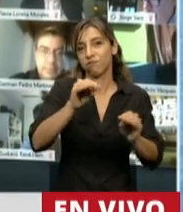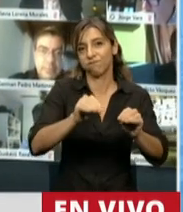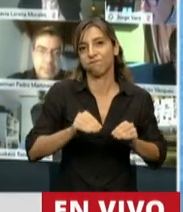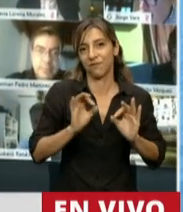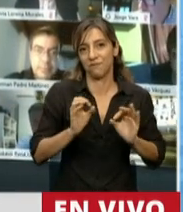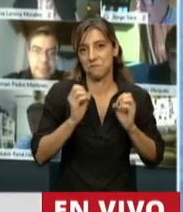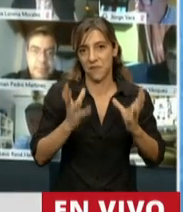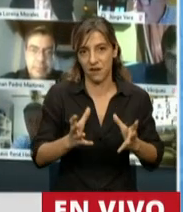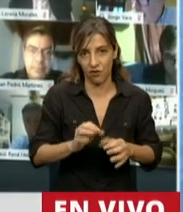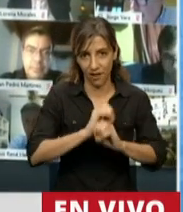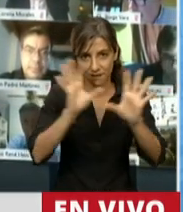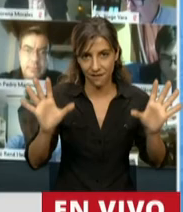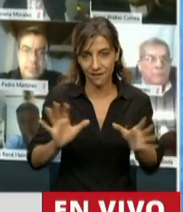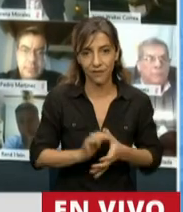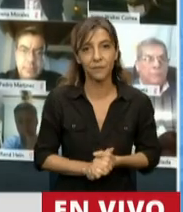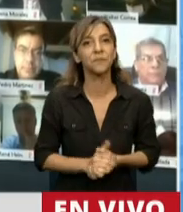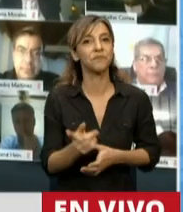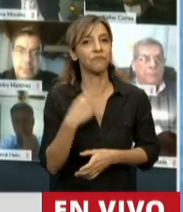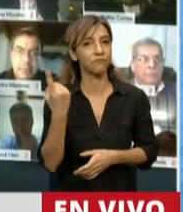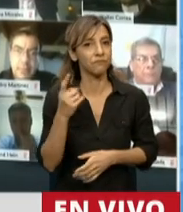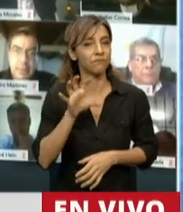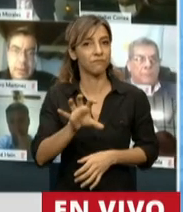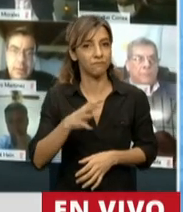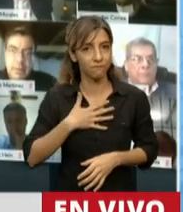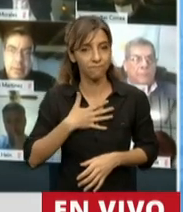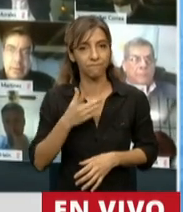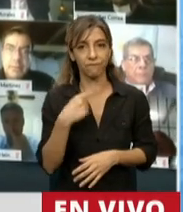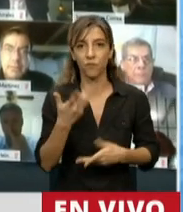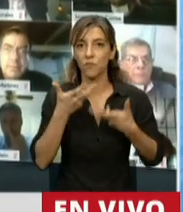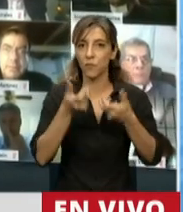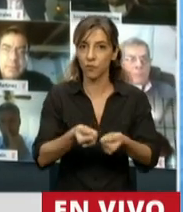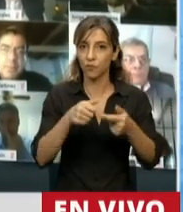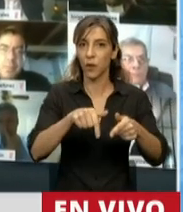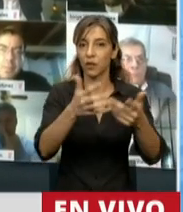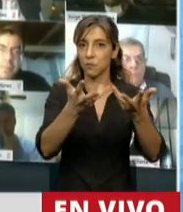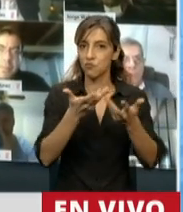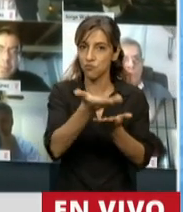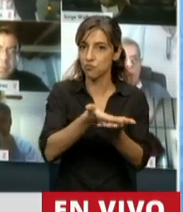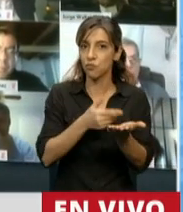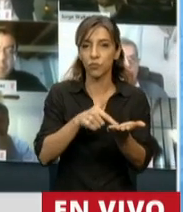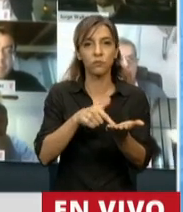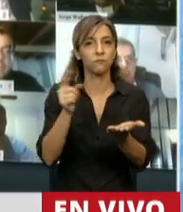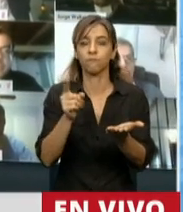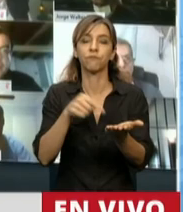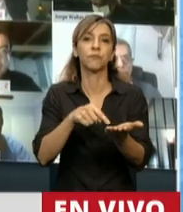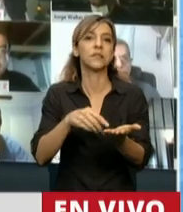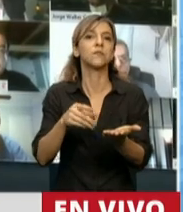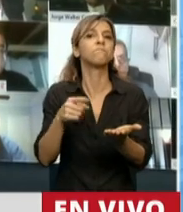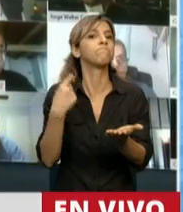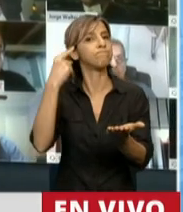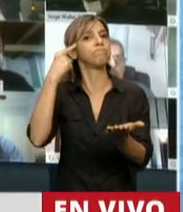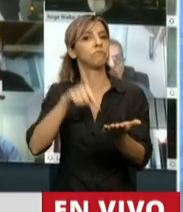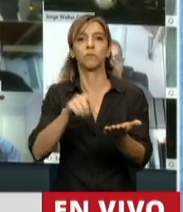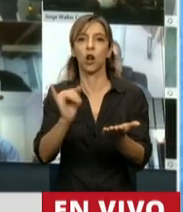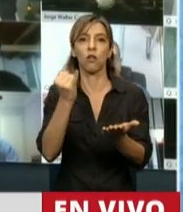de la provincia que apoyamos con la seguridad, que es lo mejor que nos puede ocurrir a los argentinos